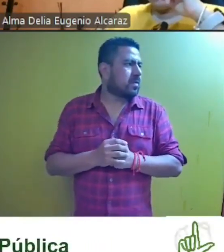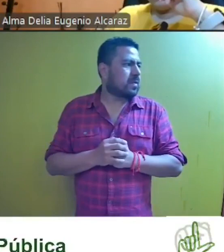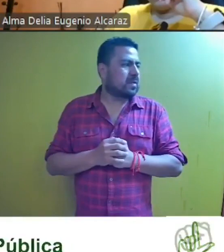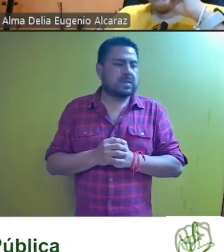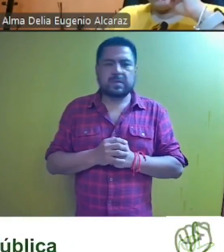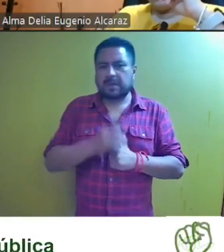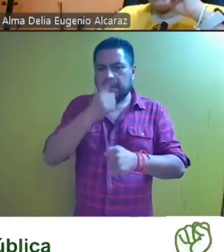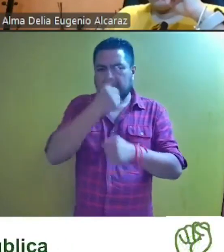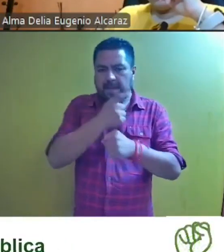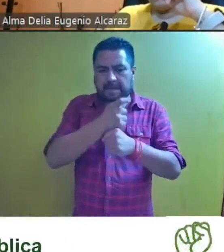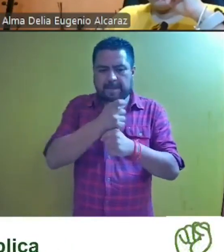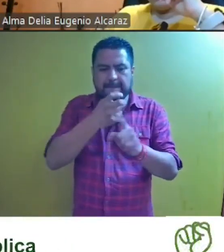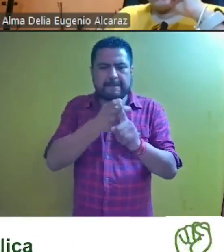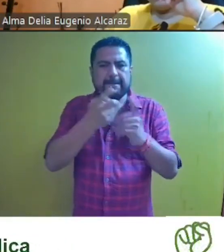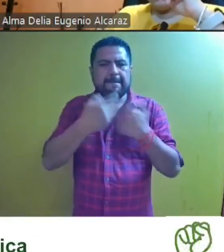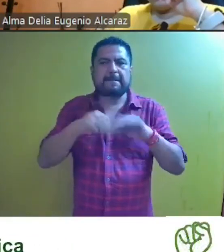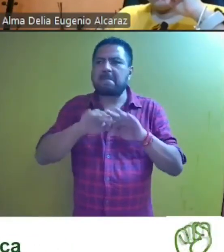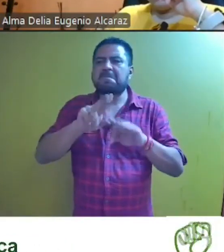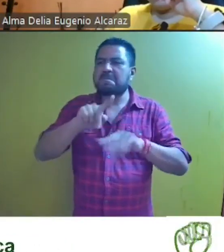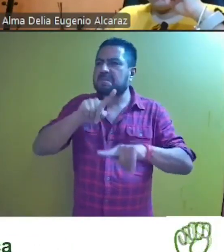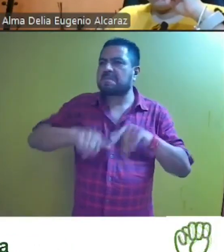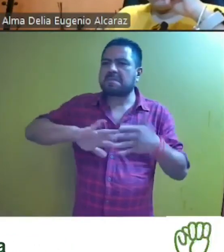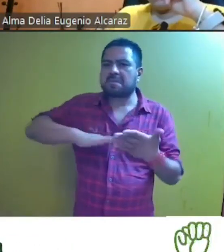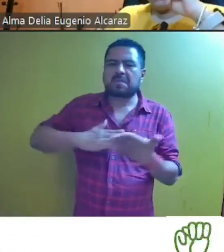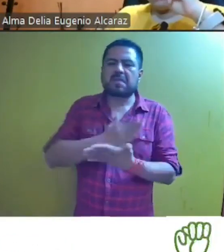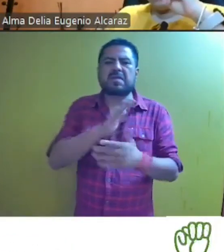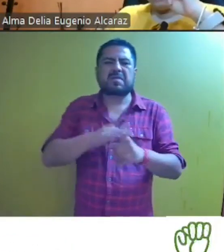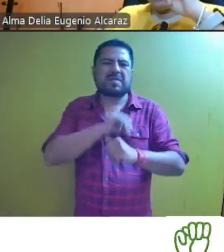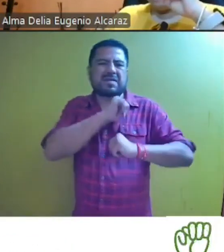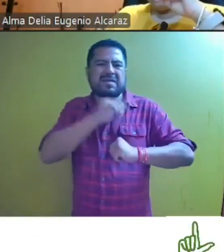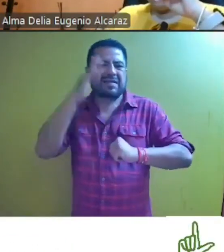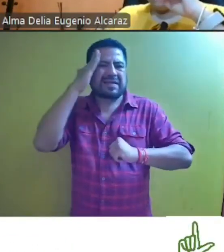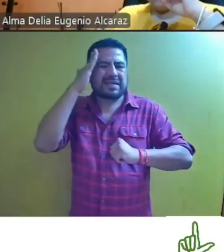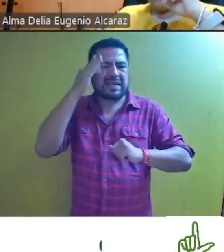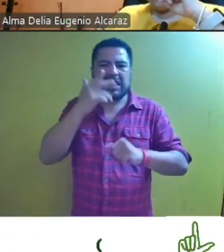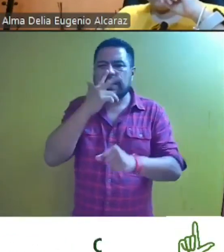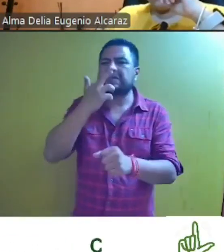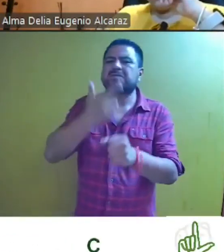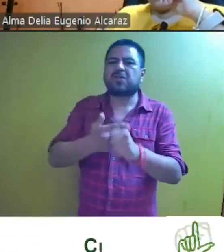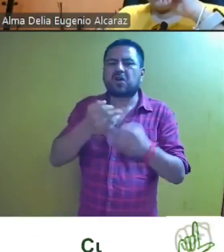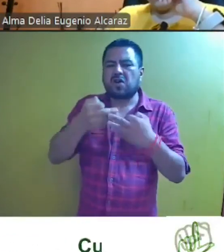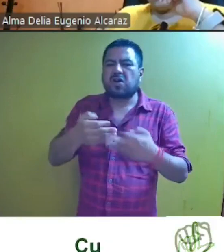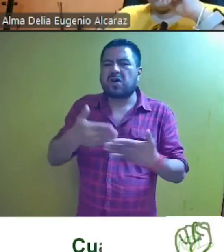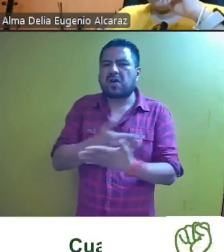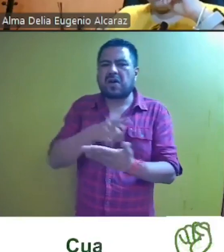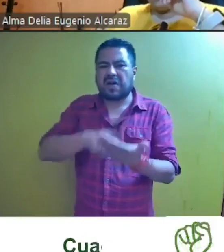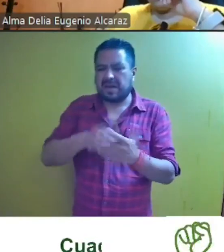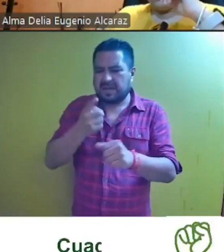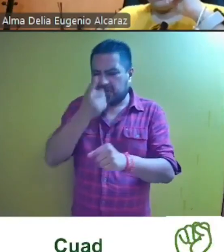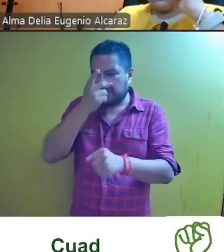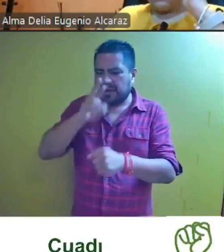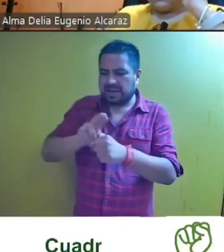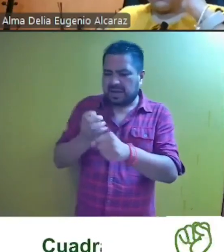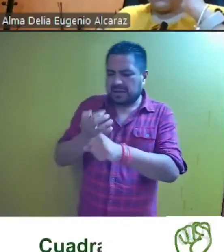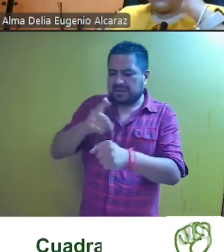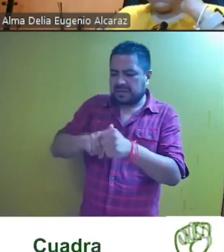el primer agravio es infundado porque del análisis de la normativa aplicable al trámite de la responsable originaria comité directivo estatal del partido de acción nacional en guerrero